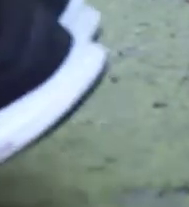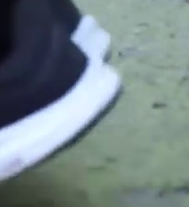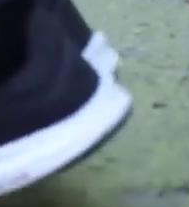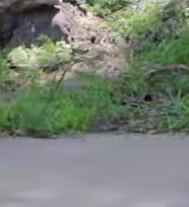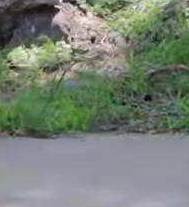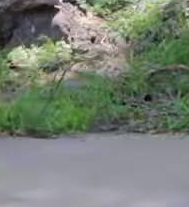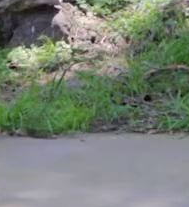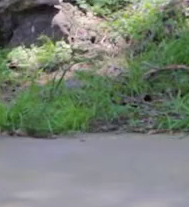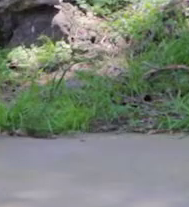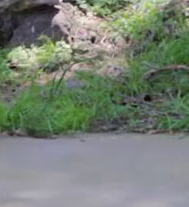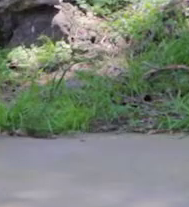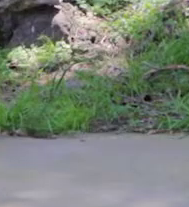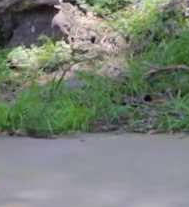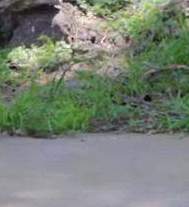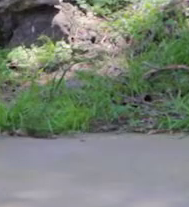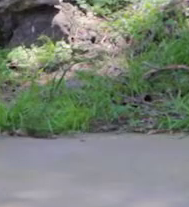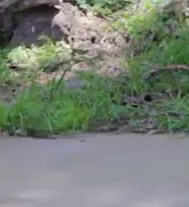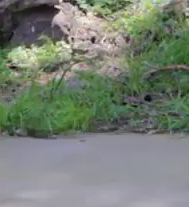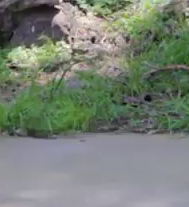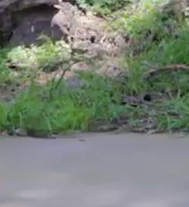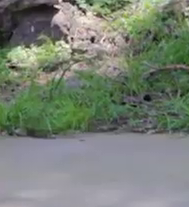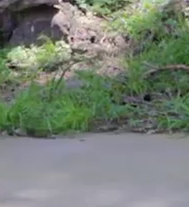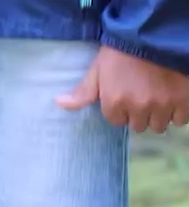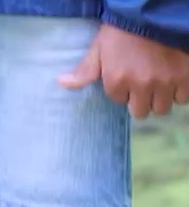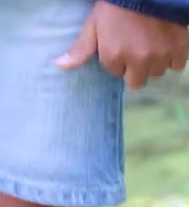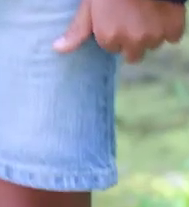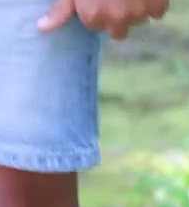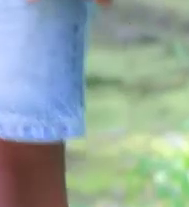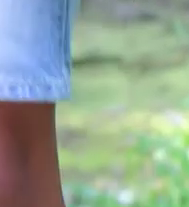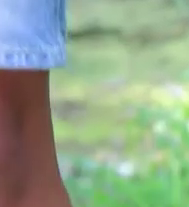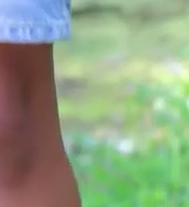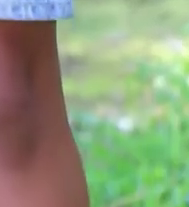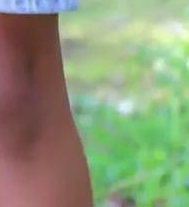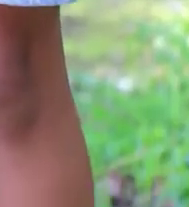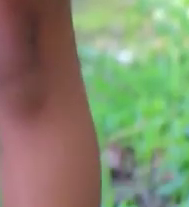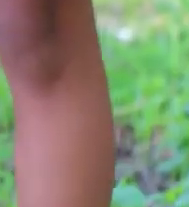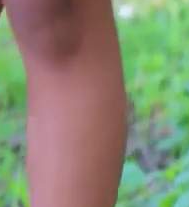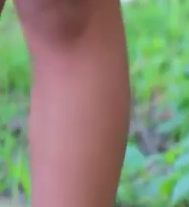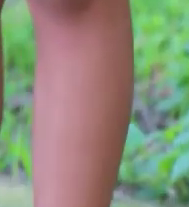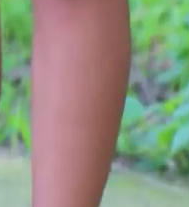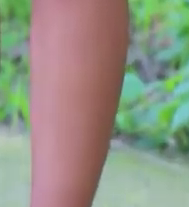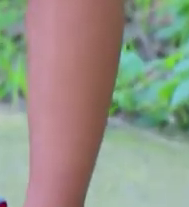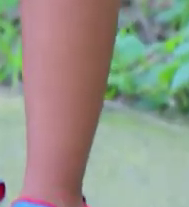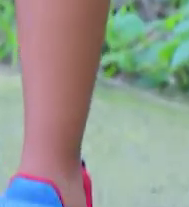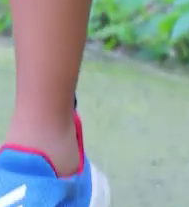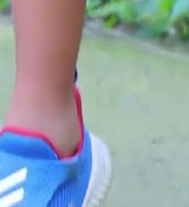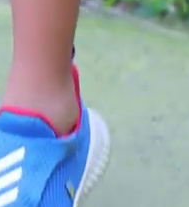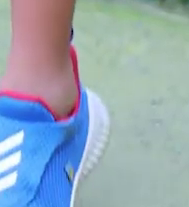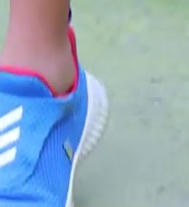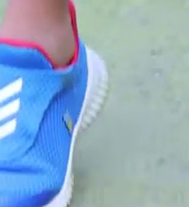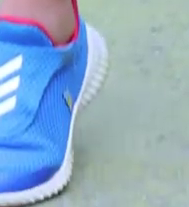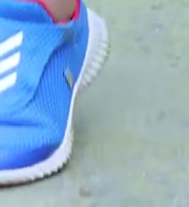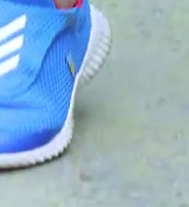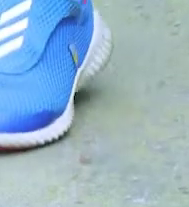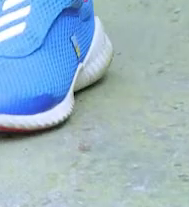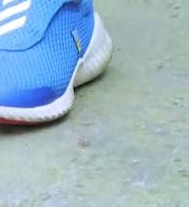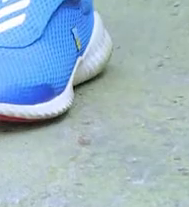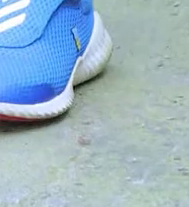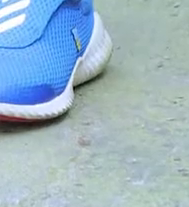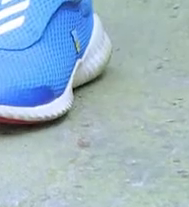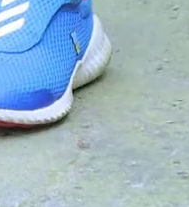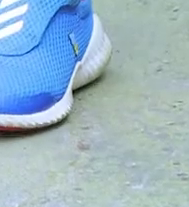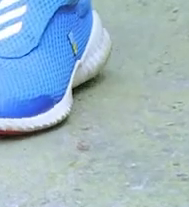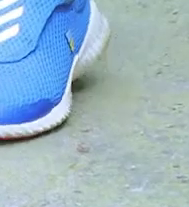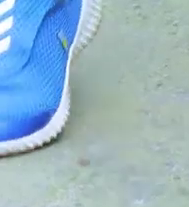Derecho. Elevar nuestros talones. Sin flexión de rodillas. Sin flexionar, cuida, no flexionar